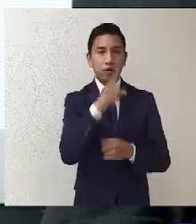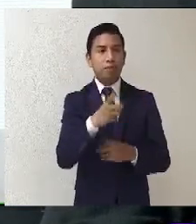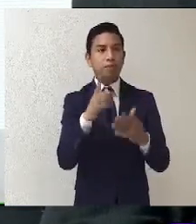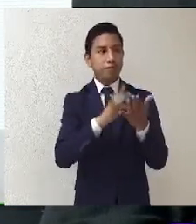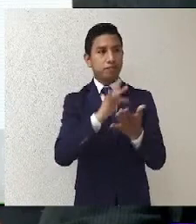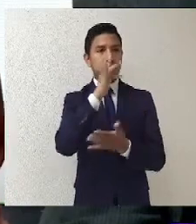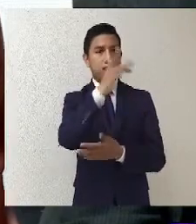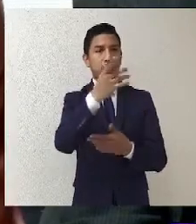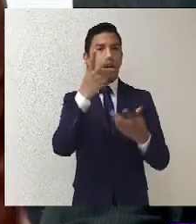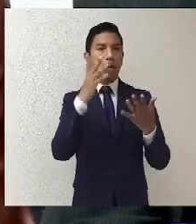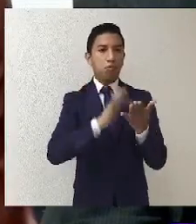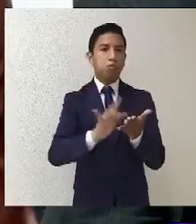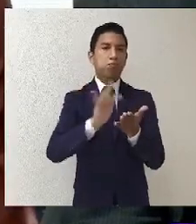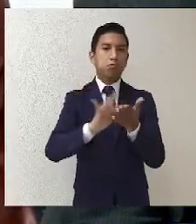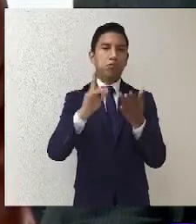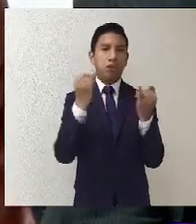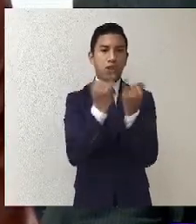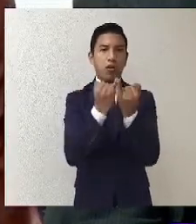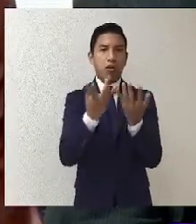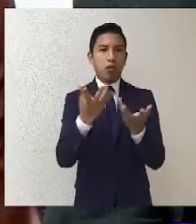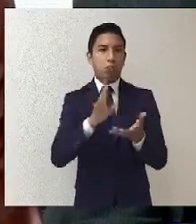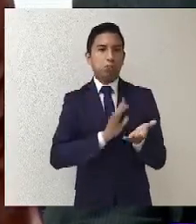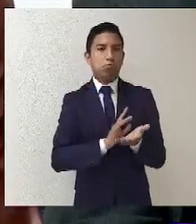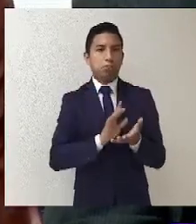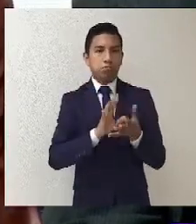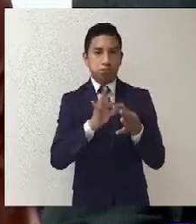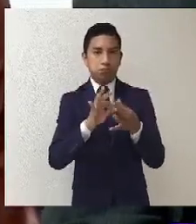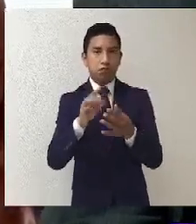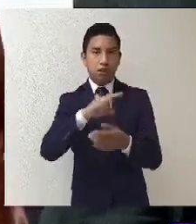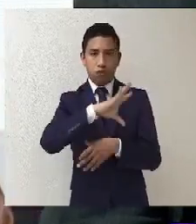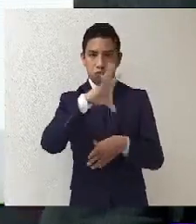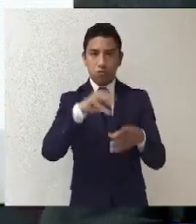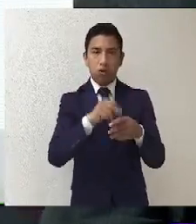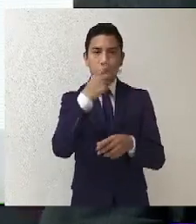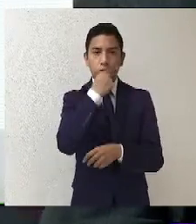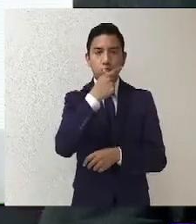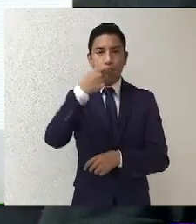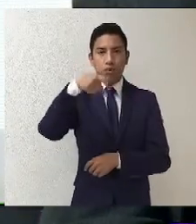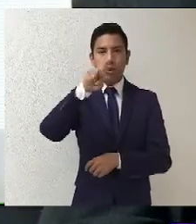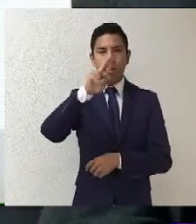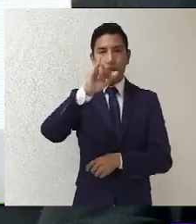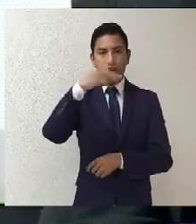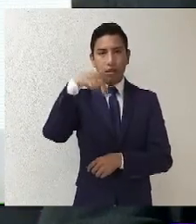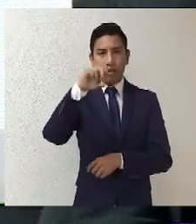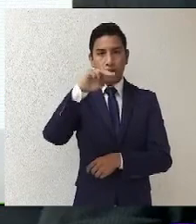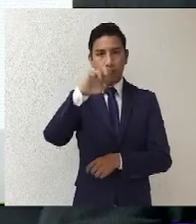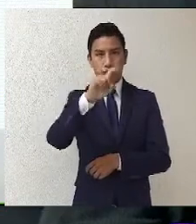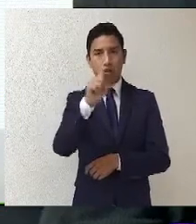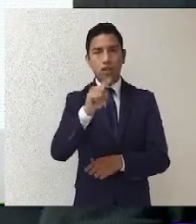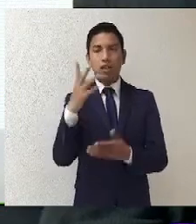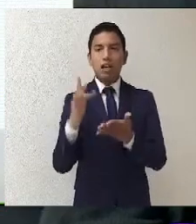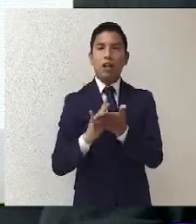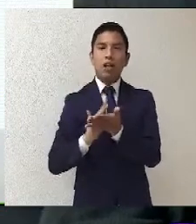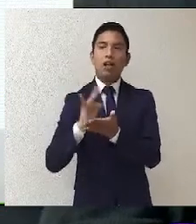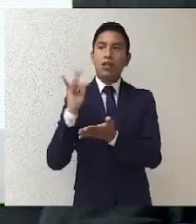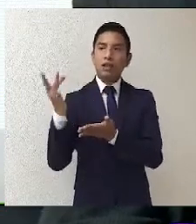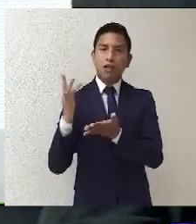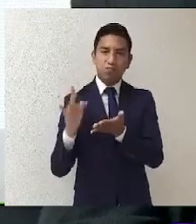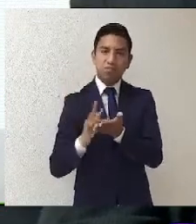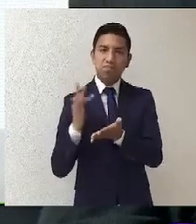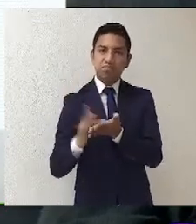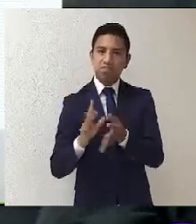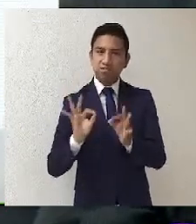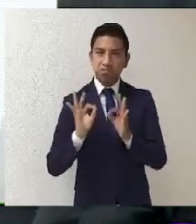y el apoyo y la complicidad del doctor Quiñones. Gracias, doctor Quiñones, por todo su apoyo y